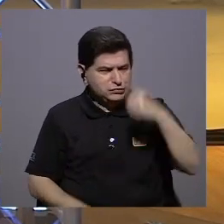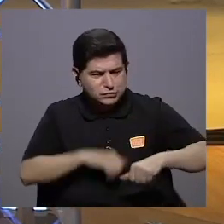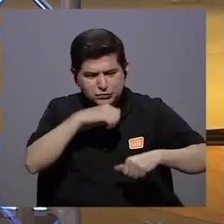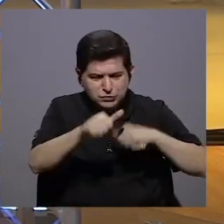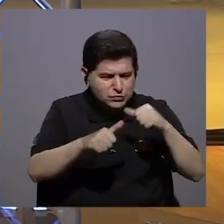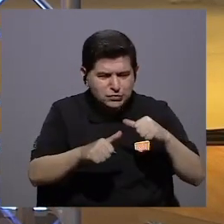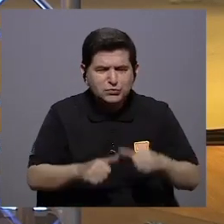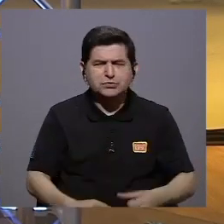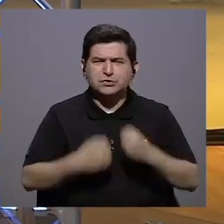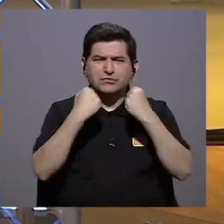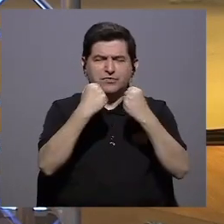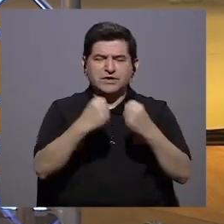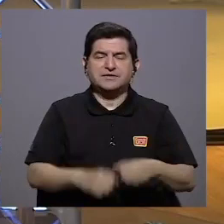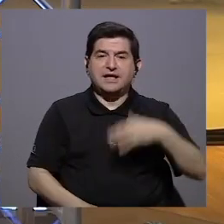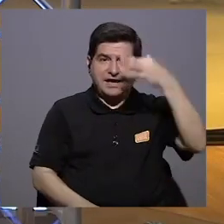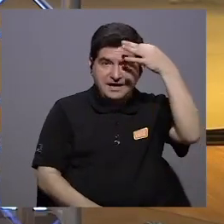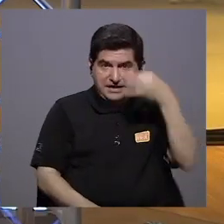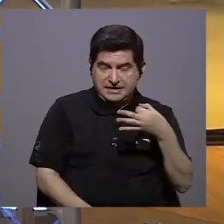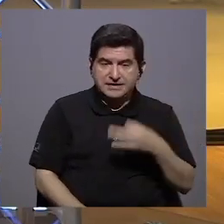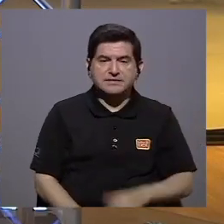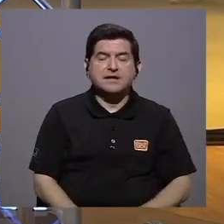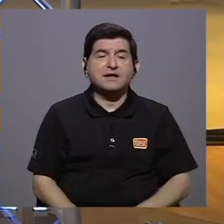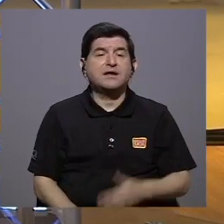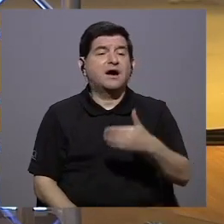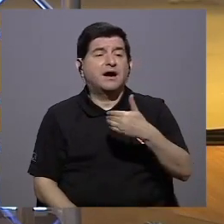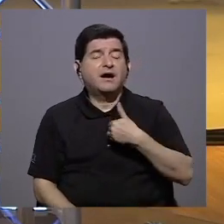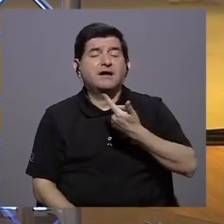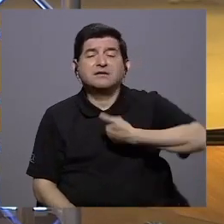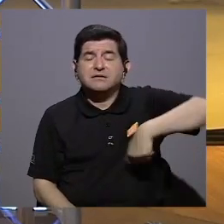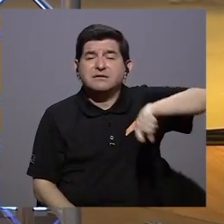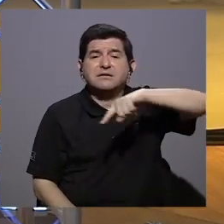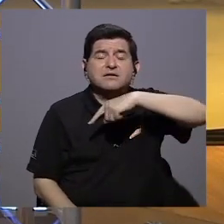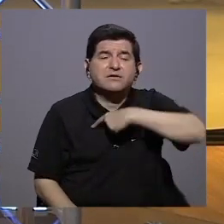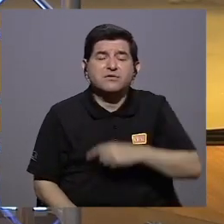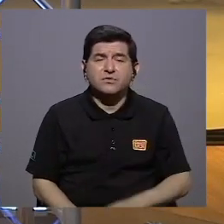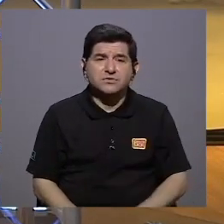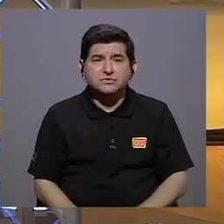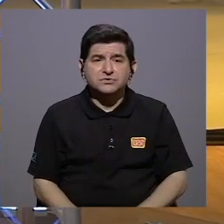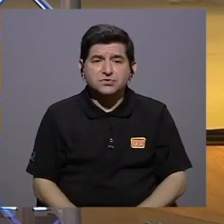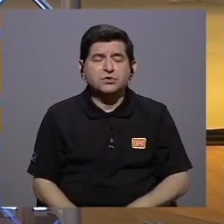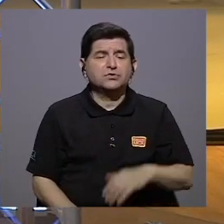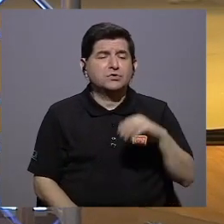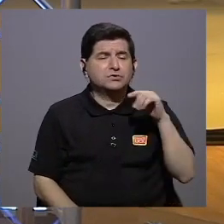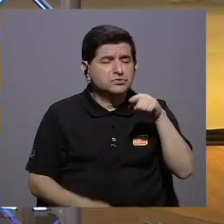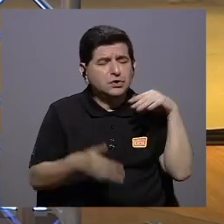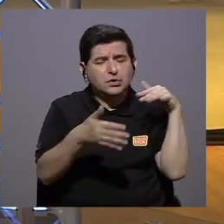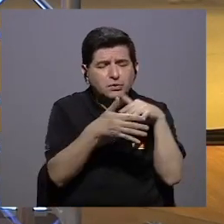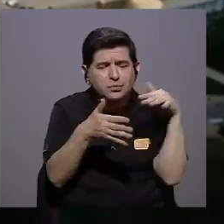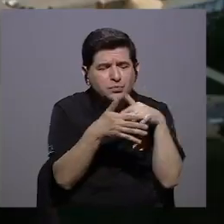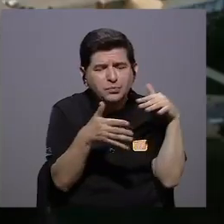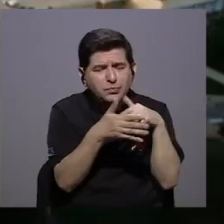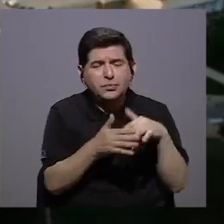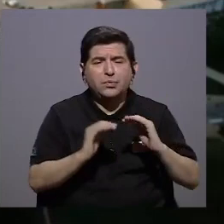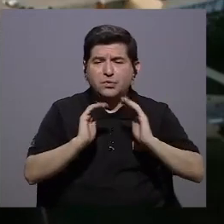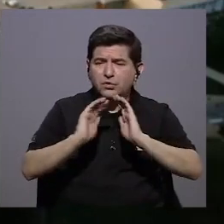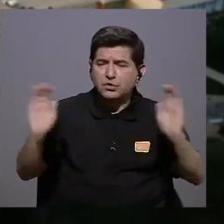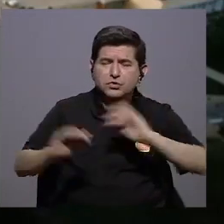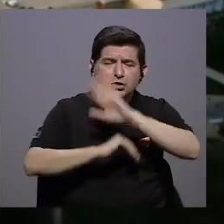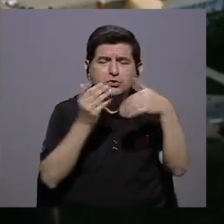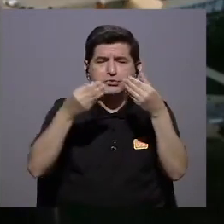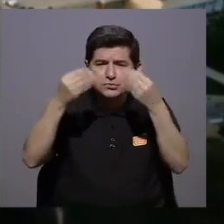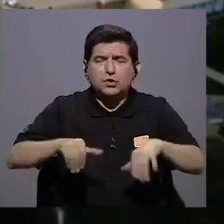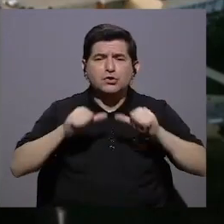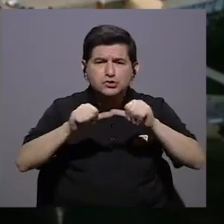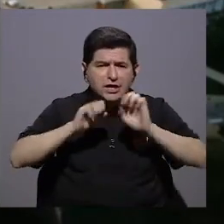combatiendo muy activamente que es la posición de tenemos que es la posición del esfuerzo los niños van a perder todo